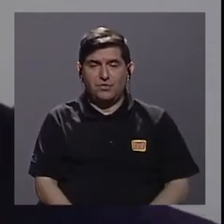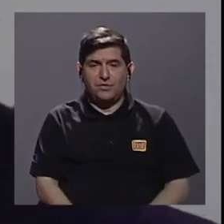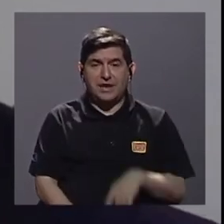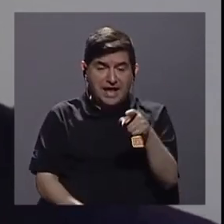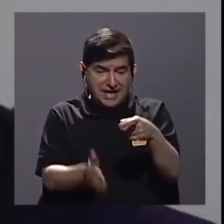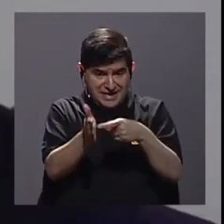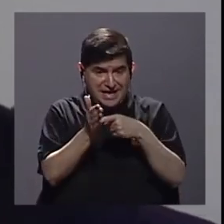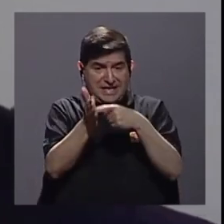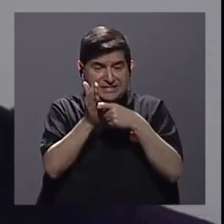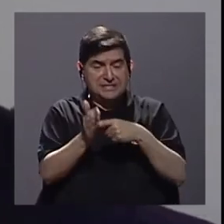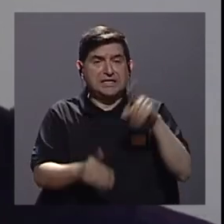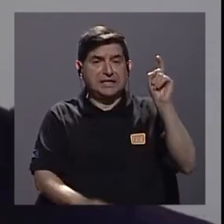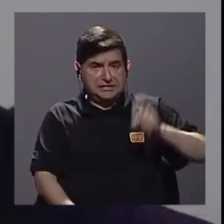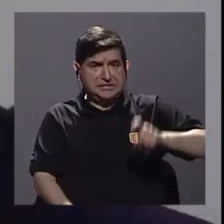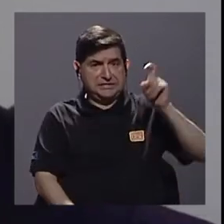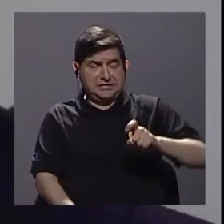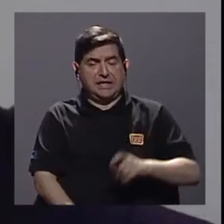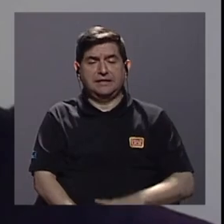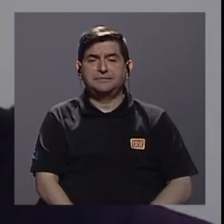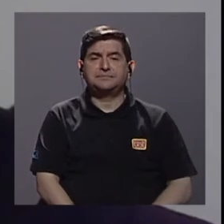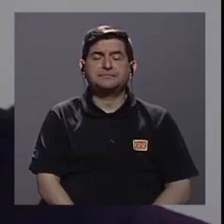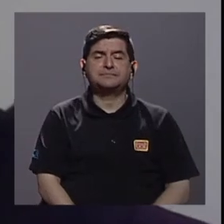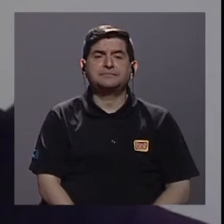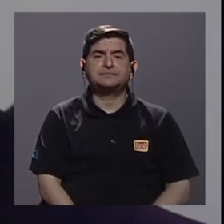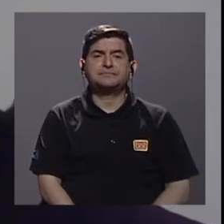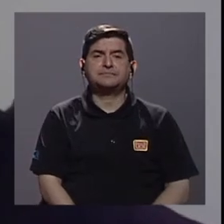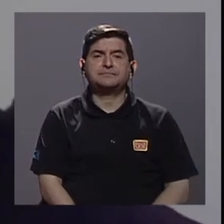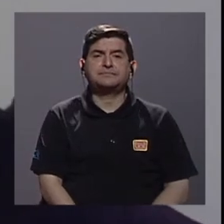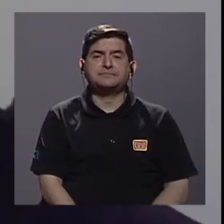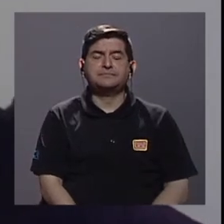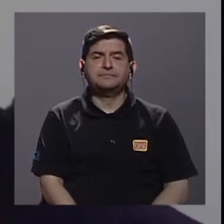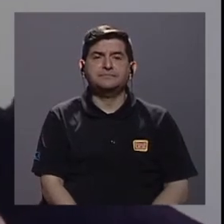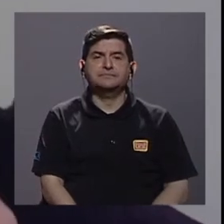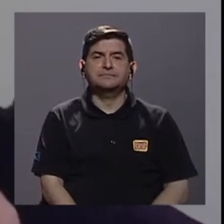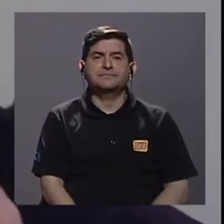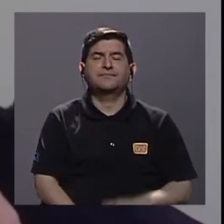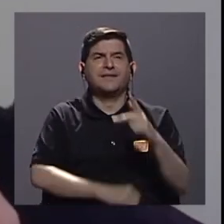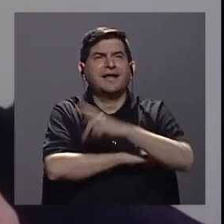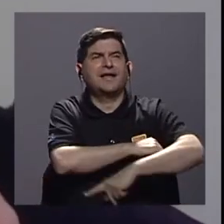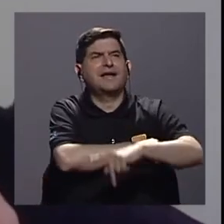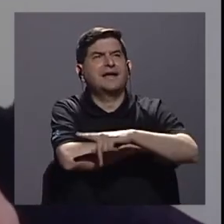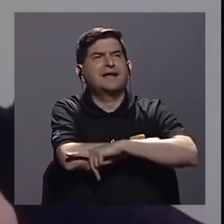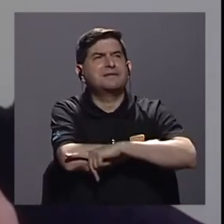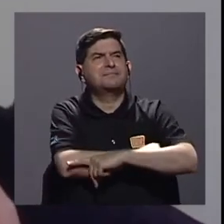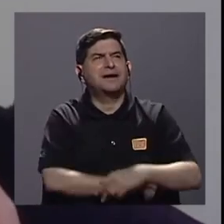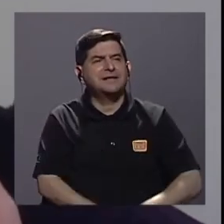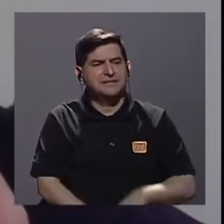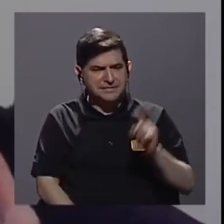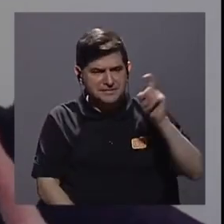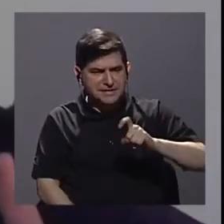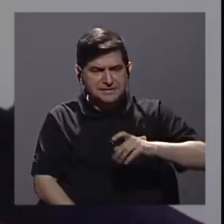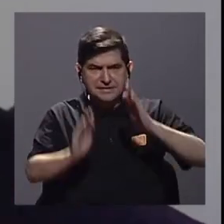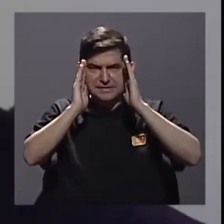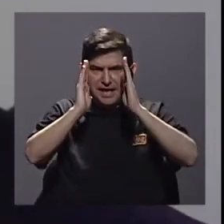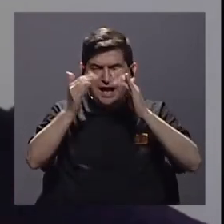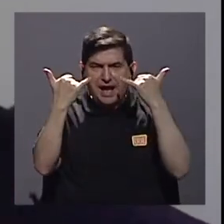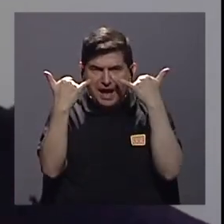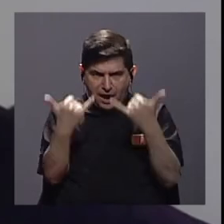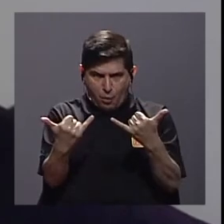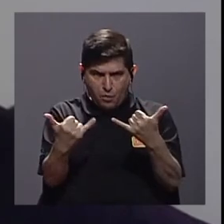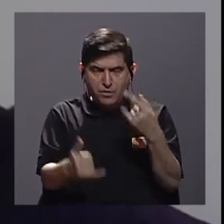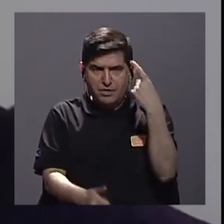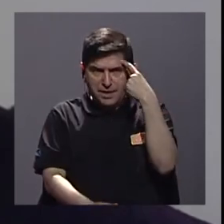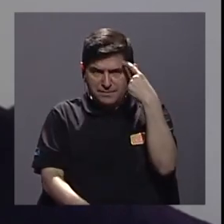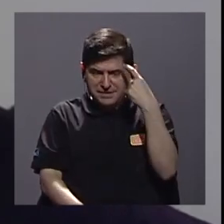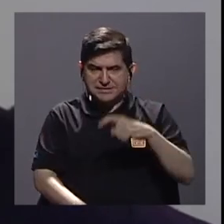esto se requiere. Entonces, el país deberá, digamos, atender en este momento, que